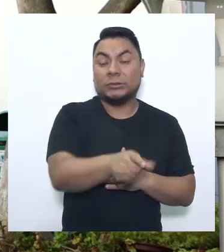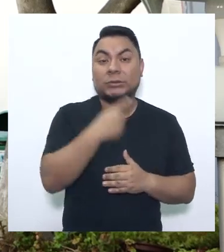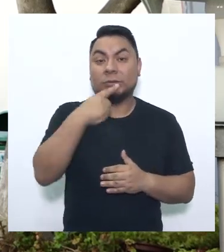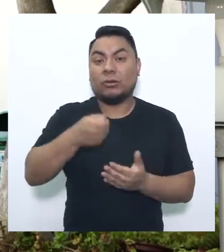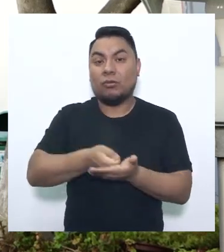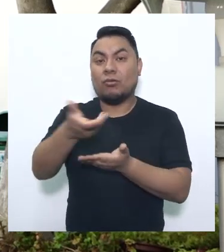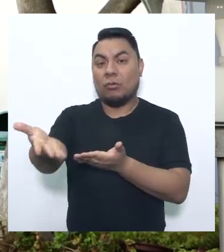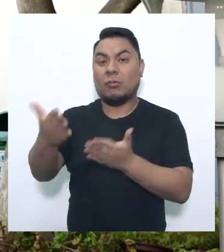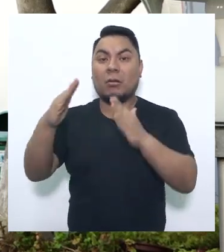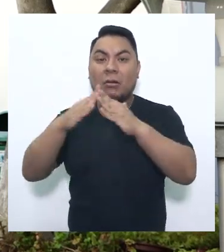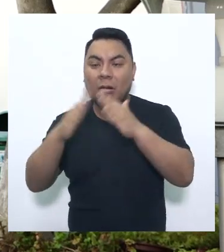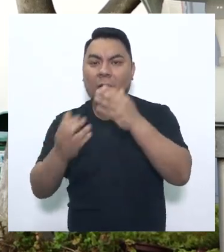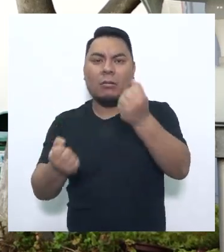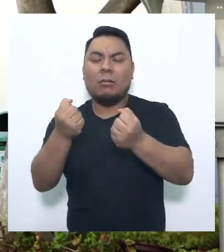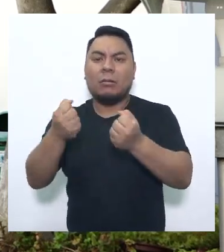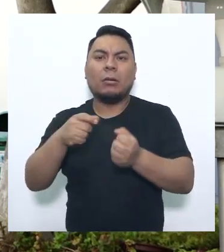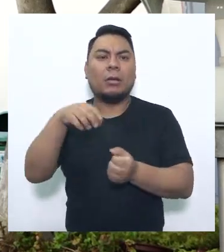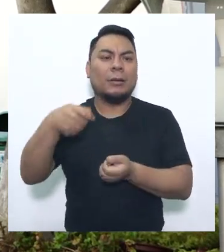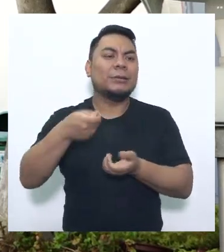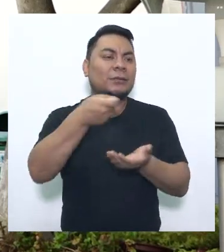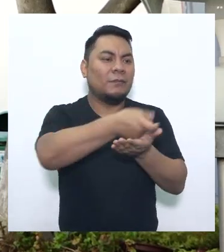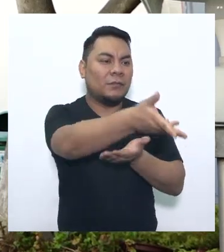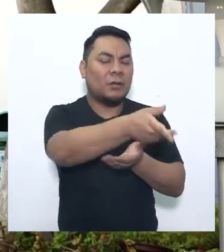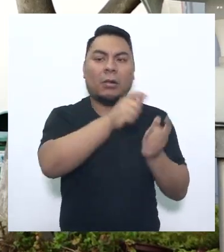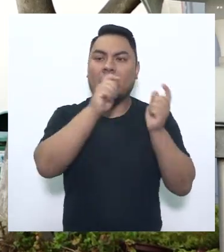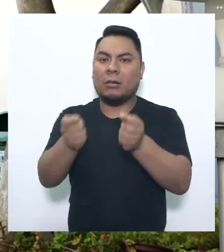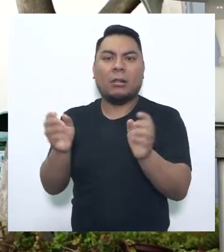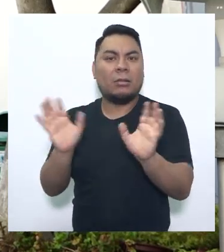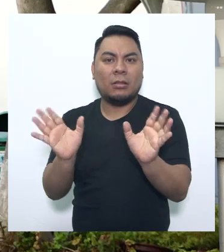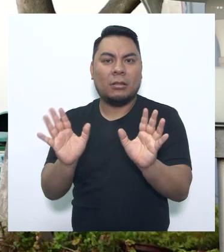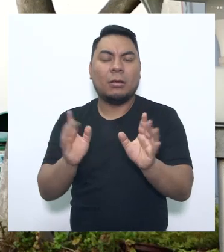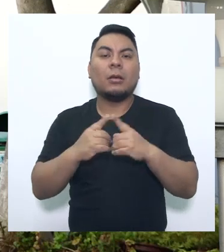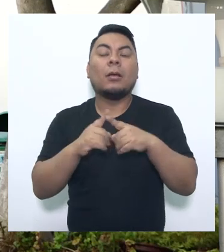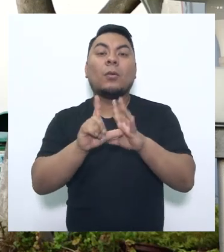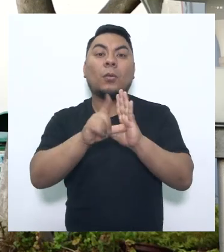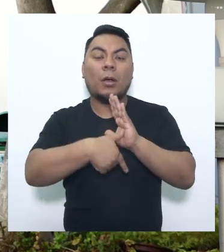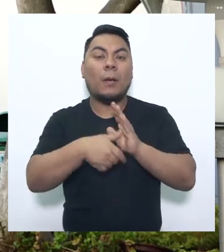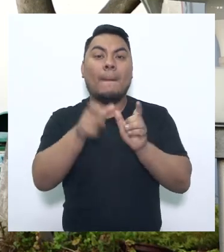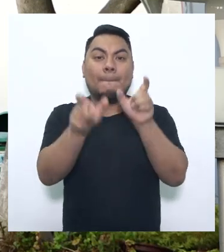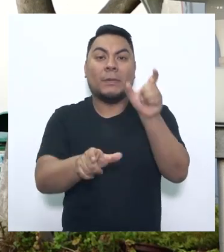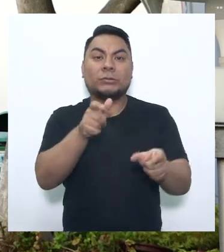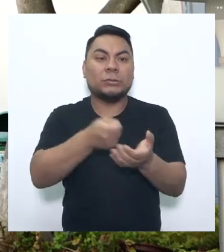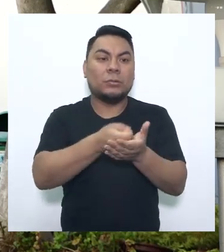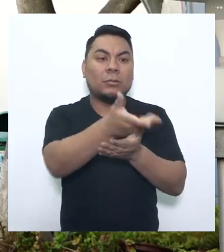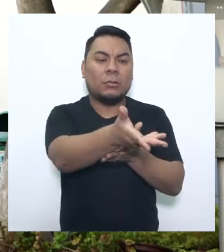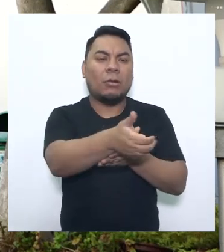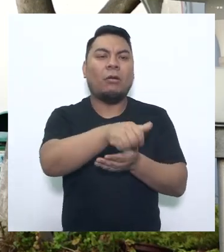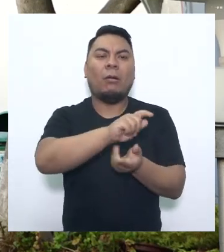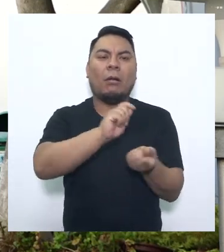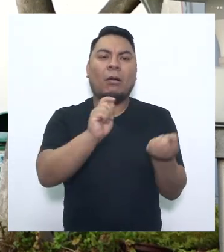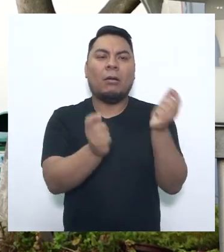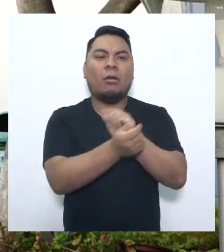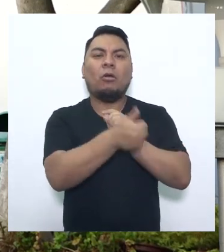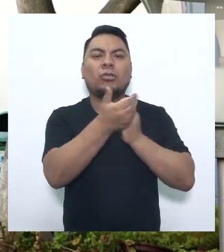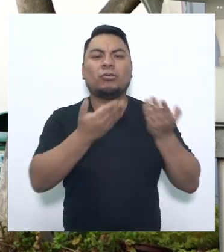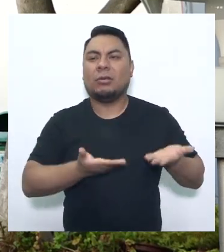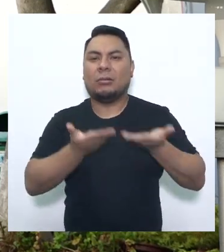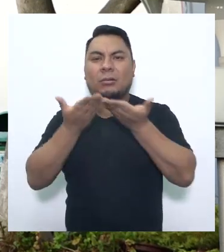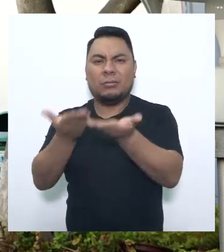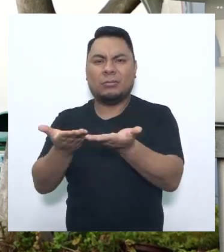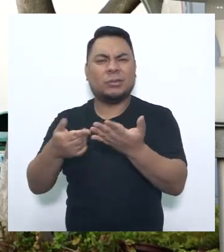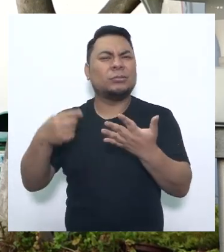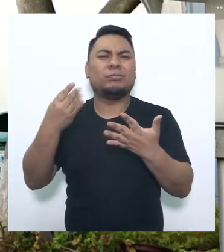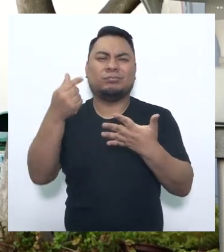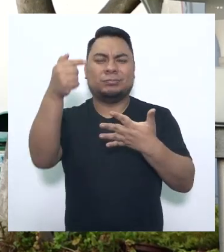propiedad que nunca se les fue entregada. Otras personas compran un producto, pero se les entrega otro. ¿Estos hechos se